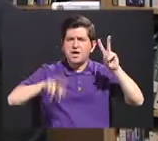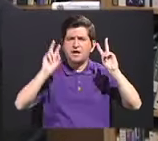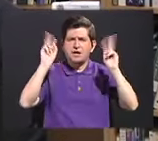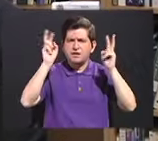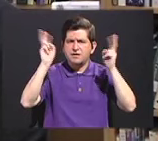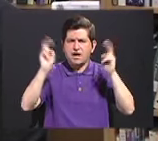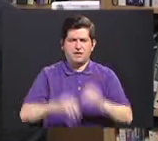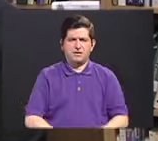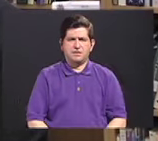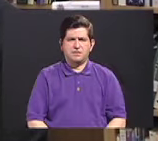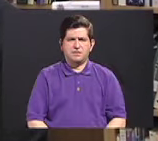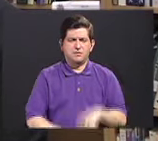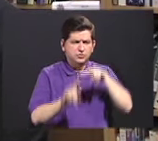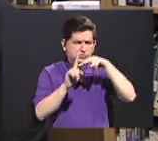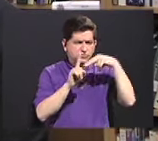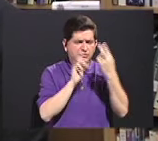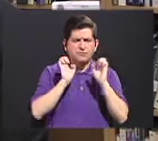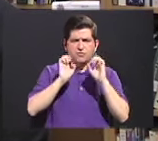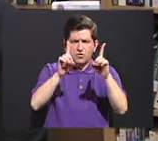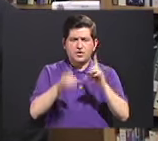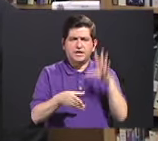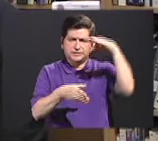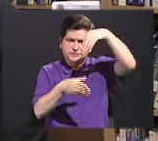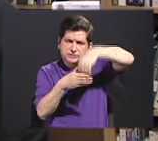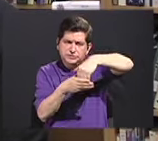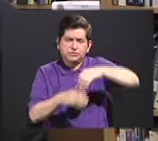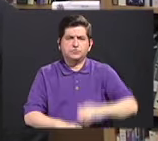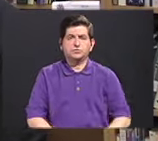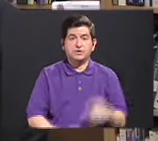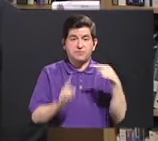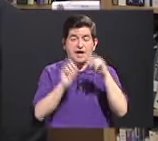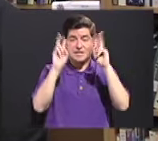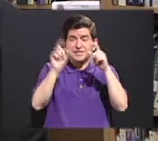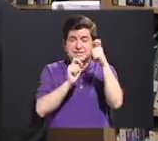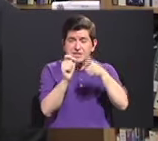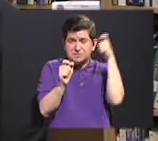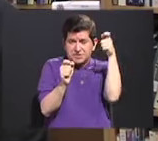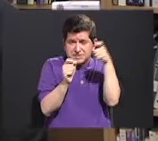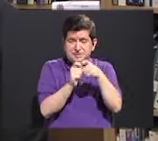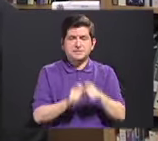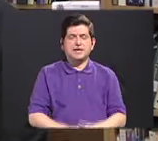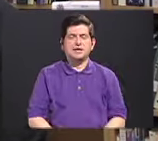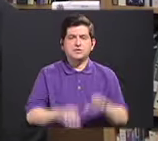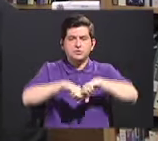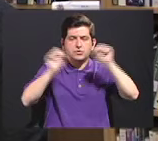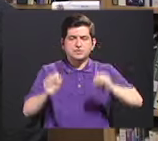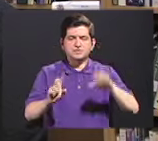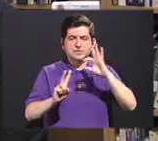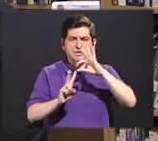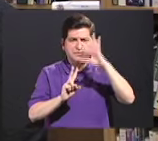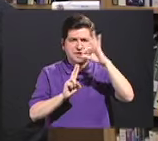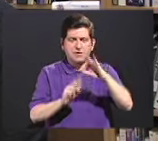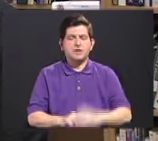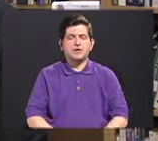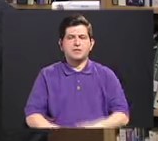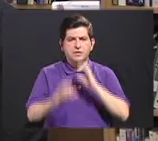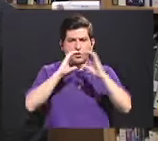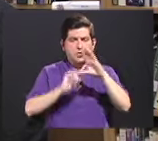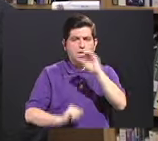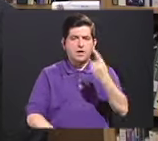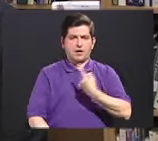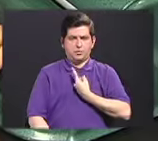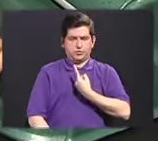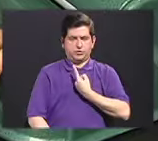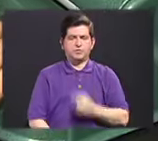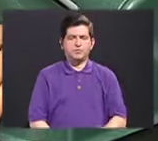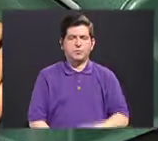variados temas, desde el enfoque de la educación inclusiva hasta temas muy específicos como sistemas alternativos de comunicación o